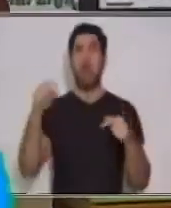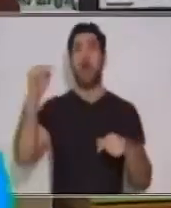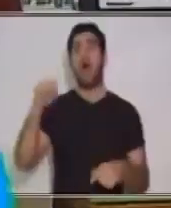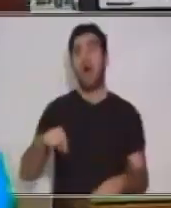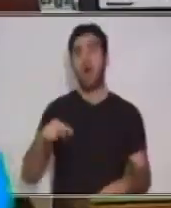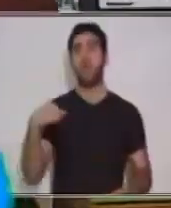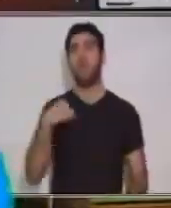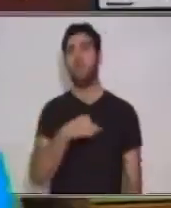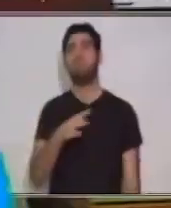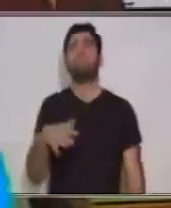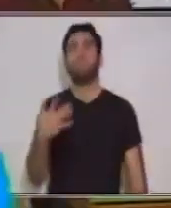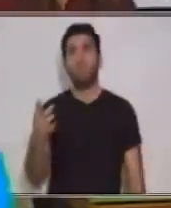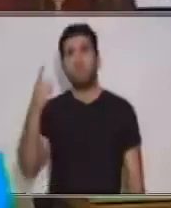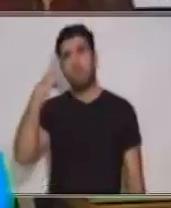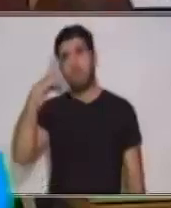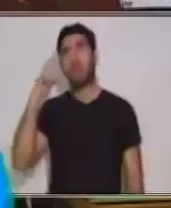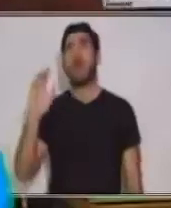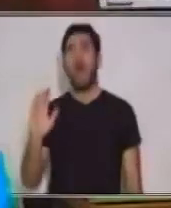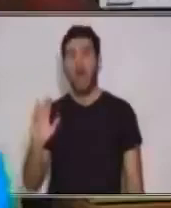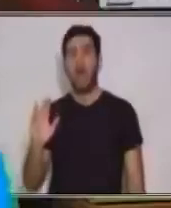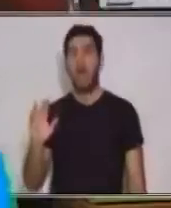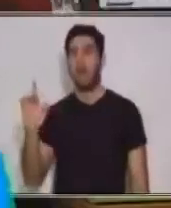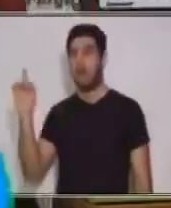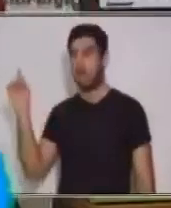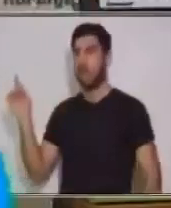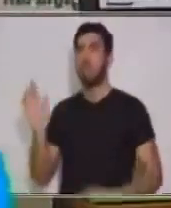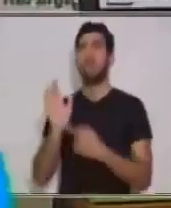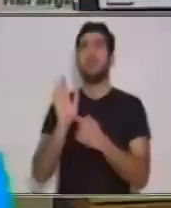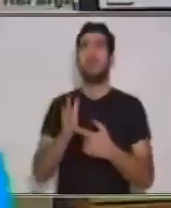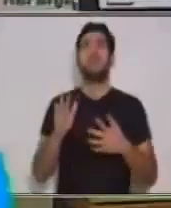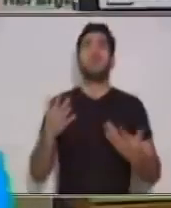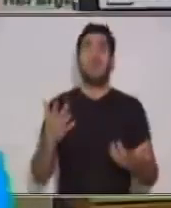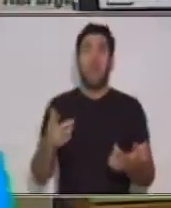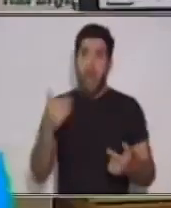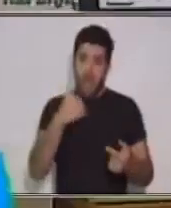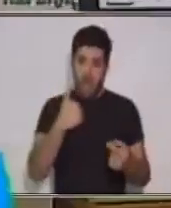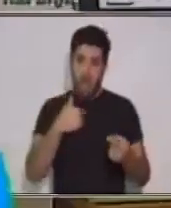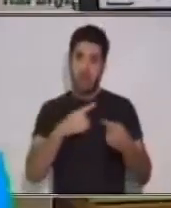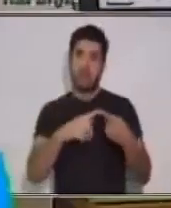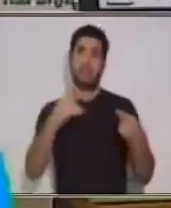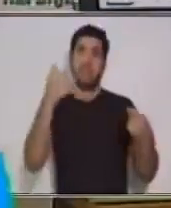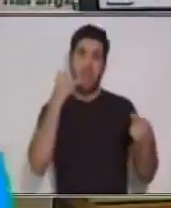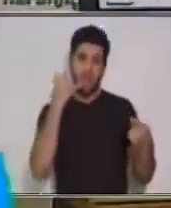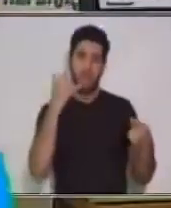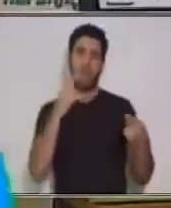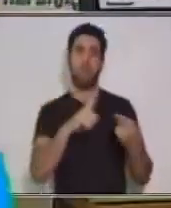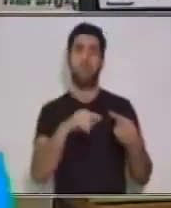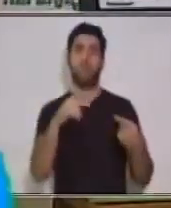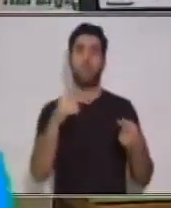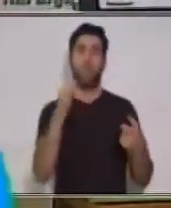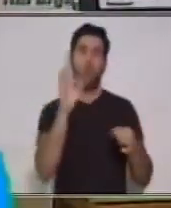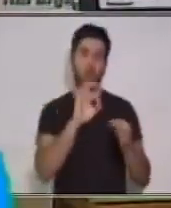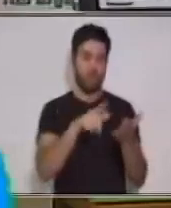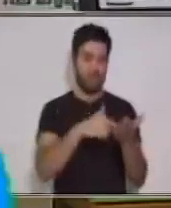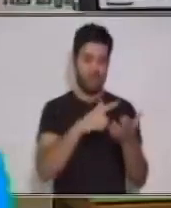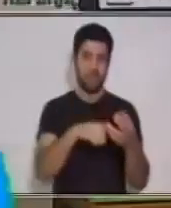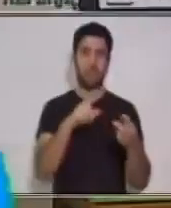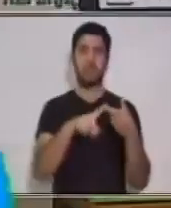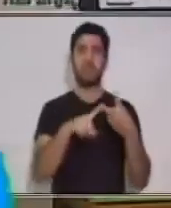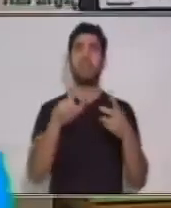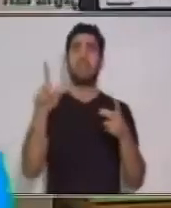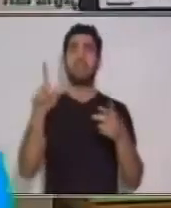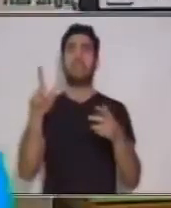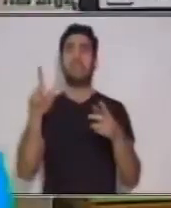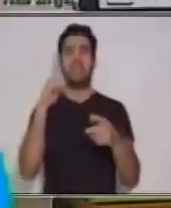vamos a pensar, ¿qué medios nos presentaban ahí? Nos hablaban, por ejemplo, del teléfono o del celular, de la televisión,